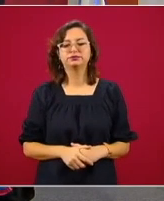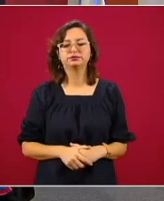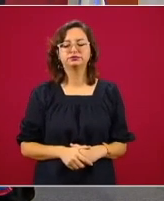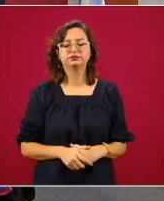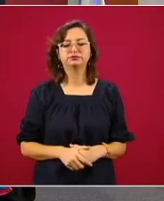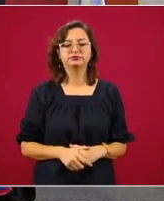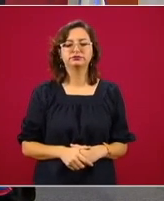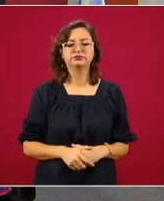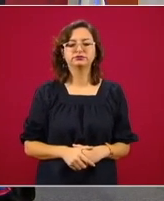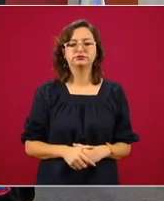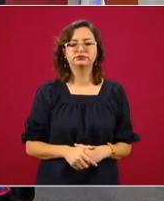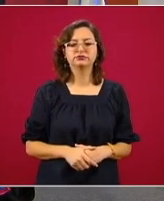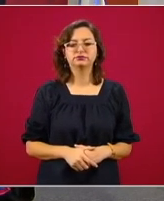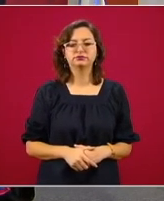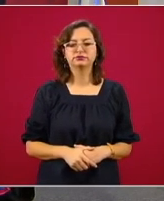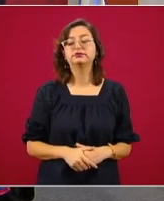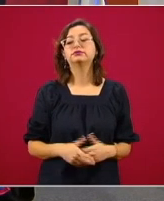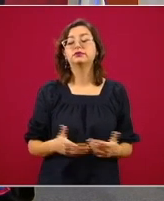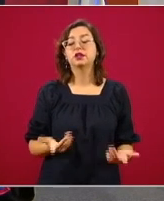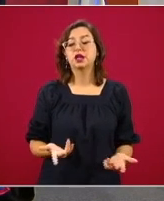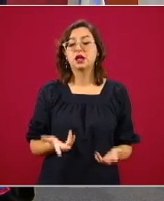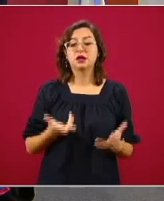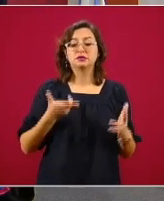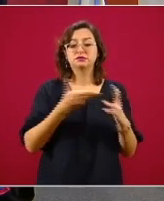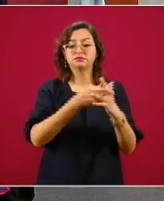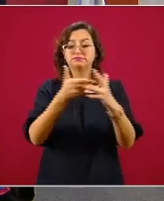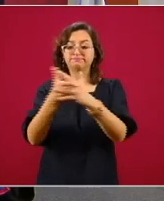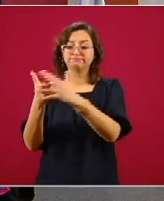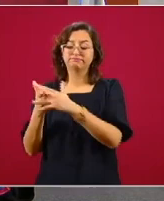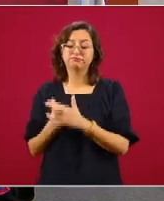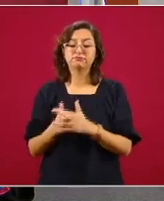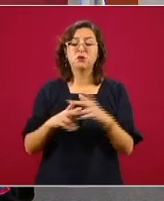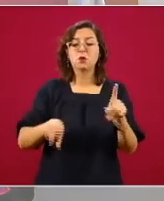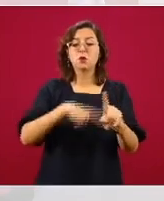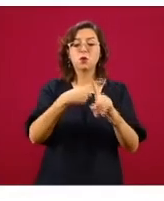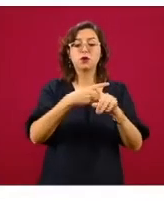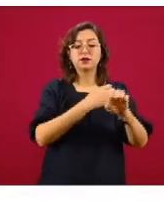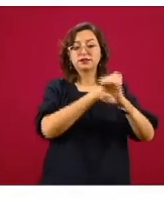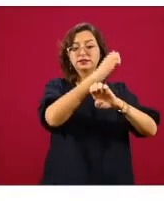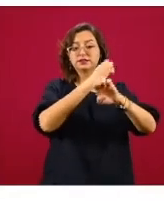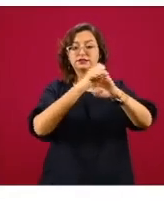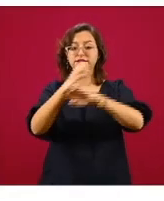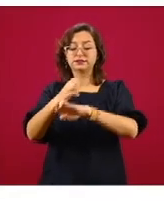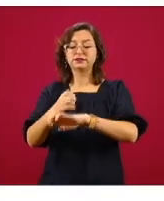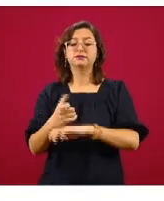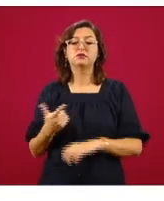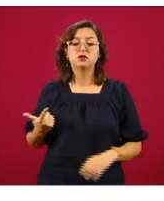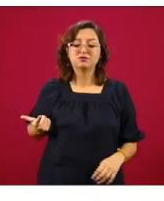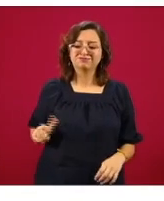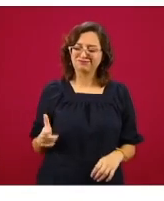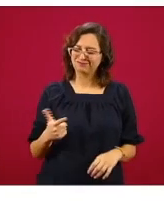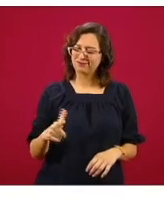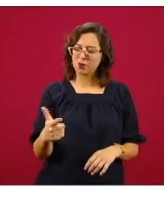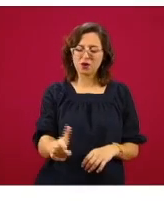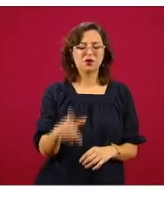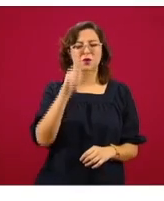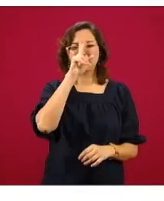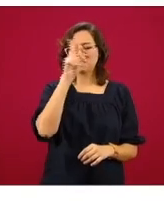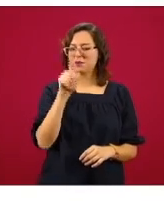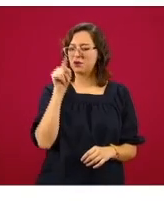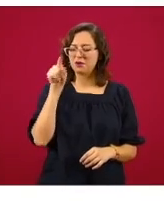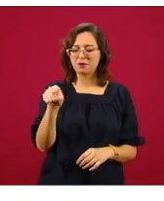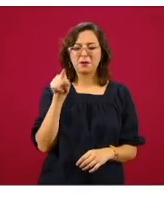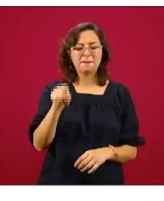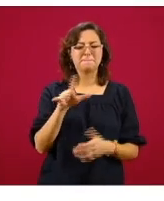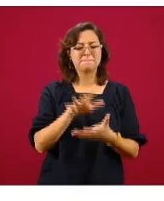el mes de abril es superior en 2% al frente en diciembre de 2018, cuando comenzó el gobierno de López Obrador. No obstante, puntualizó que esta